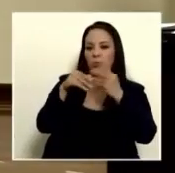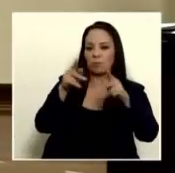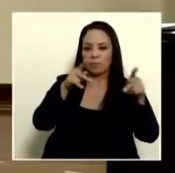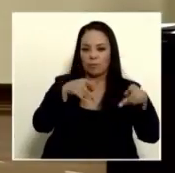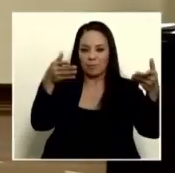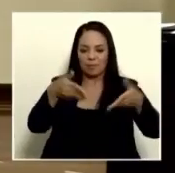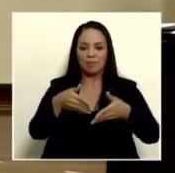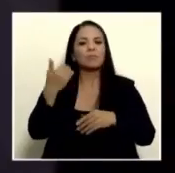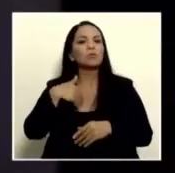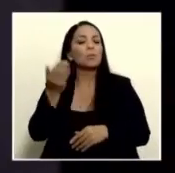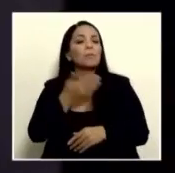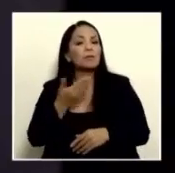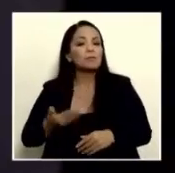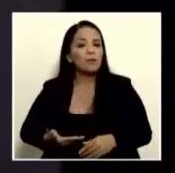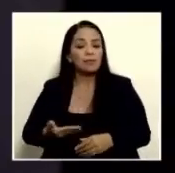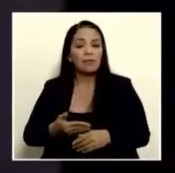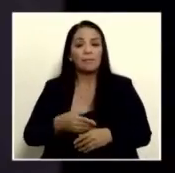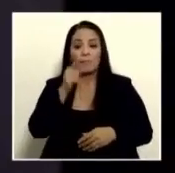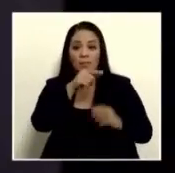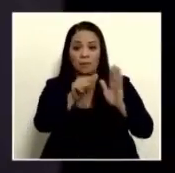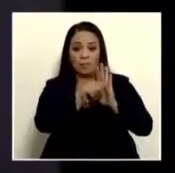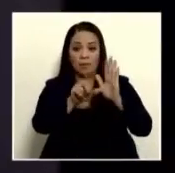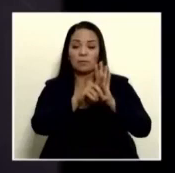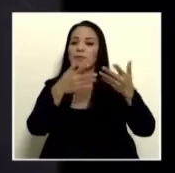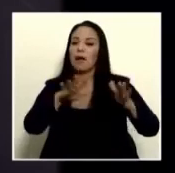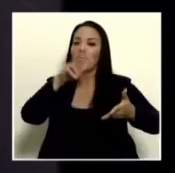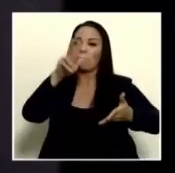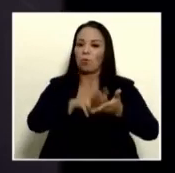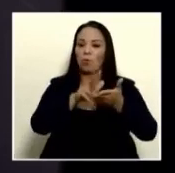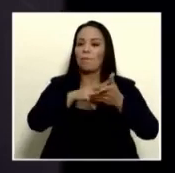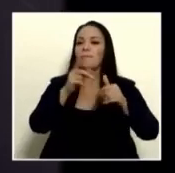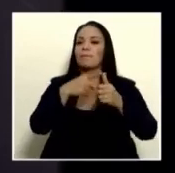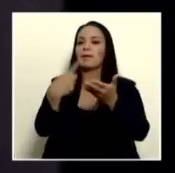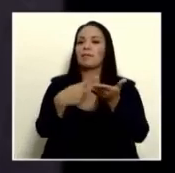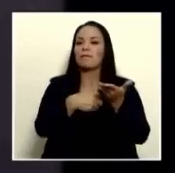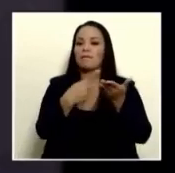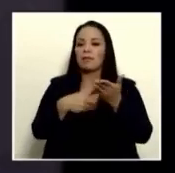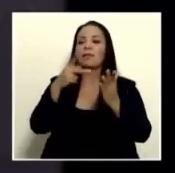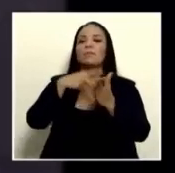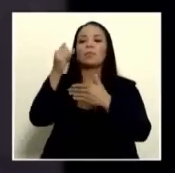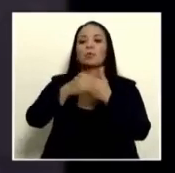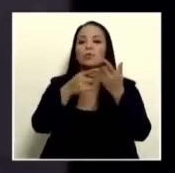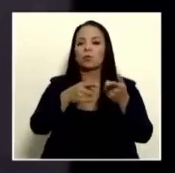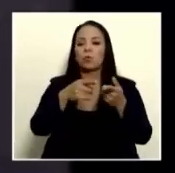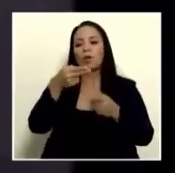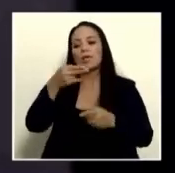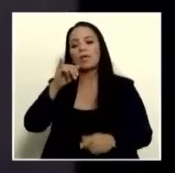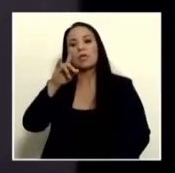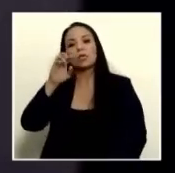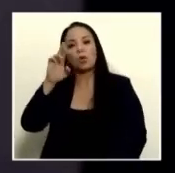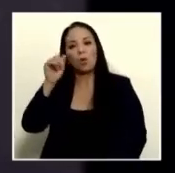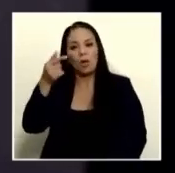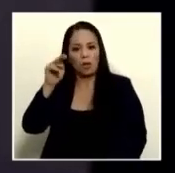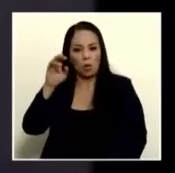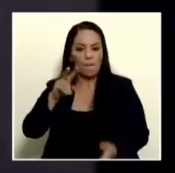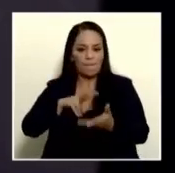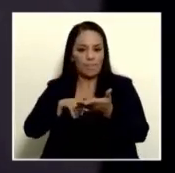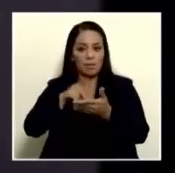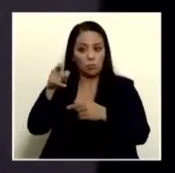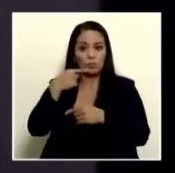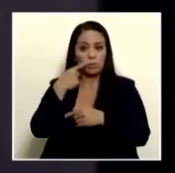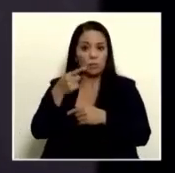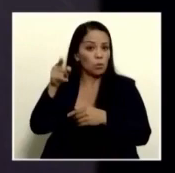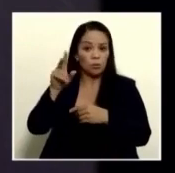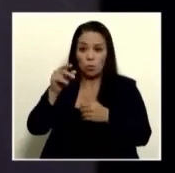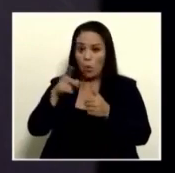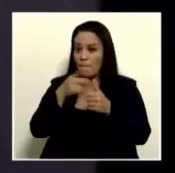señor presidente en la asamblea legislativa ya se aprobó en primer debate el proyecto de hidrógeno verde usted habló en algún momento que eso no